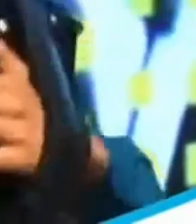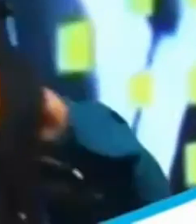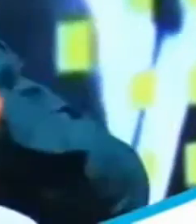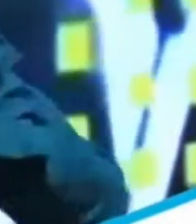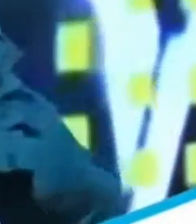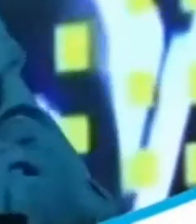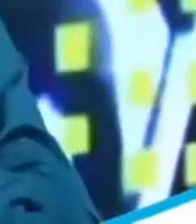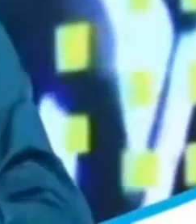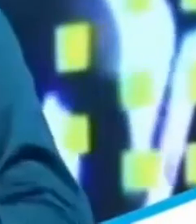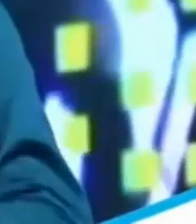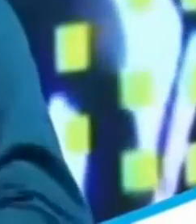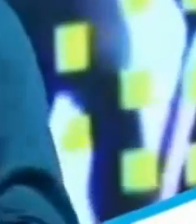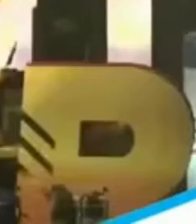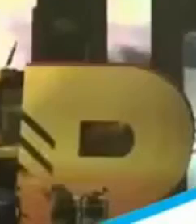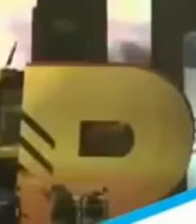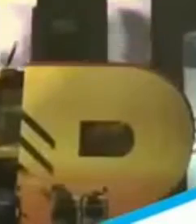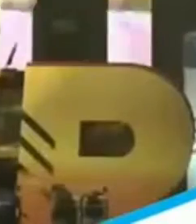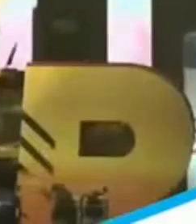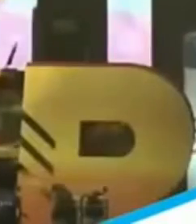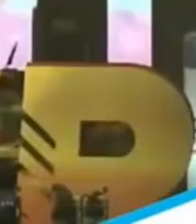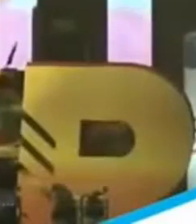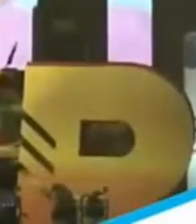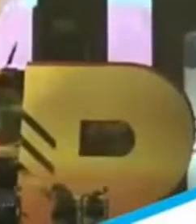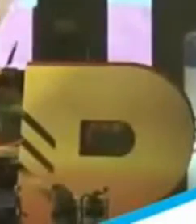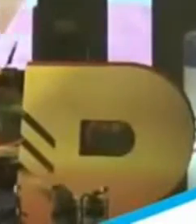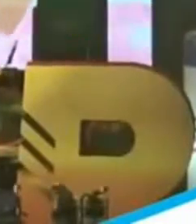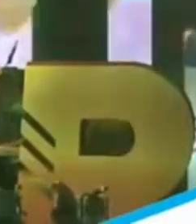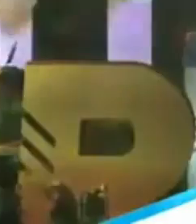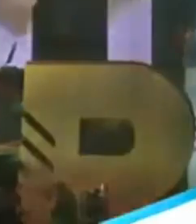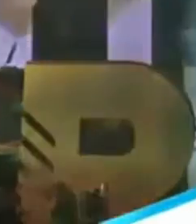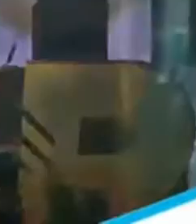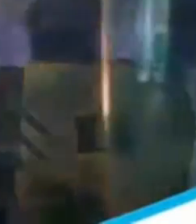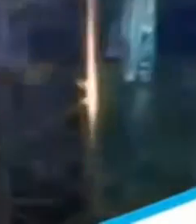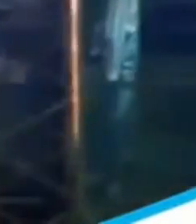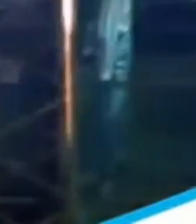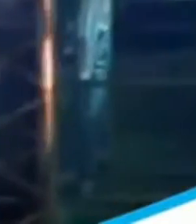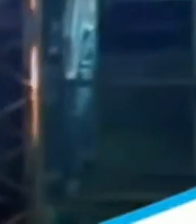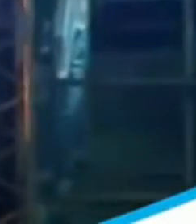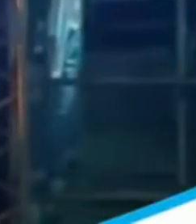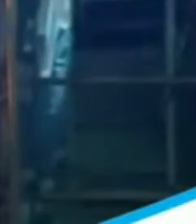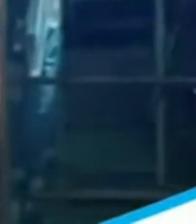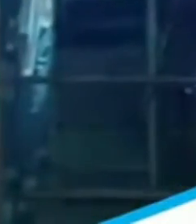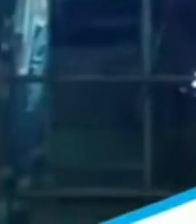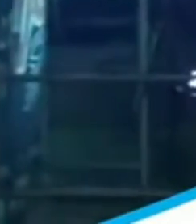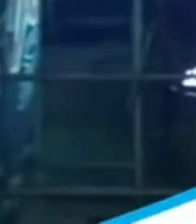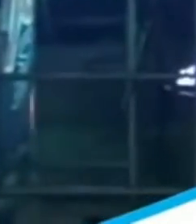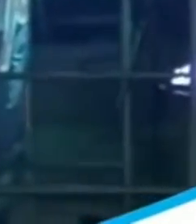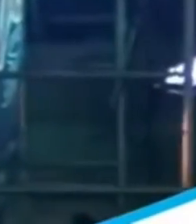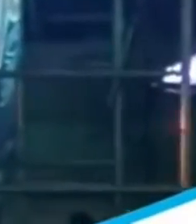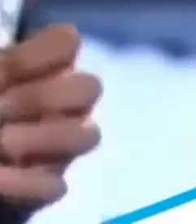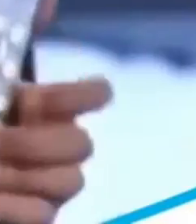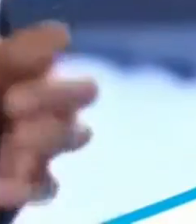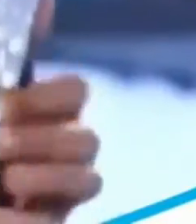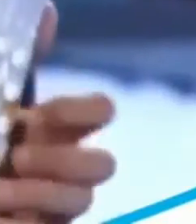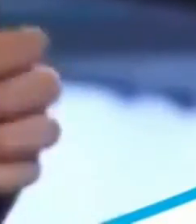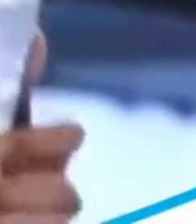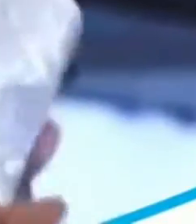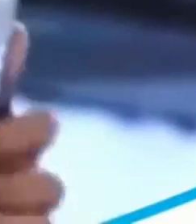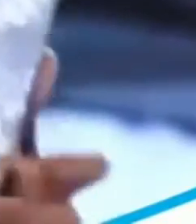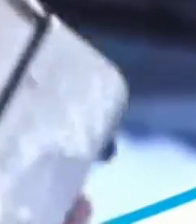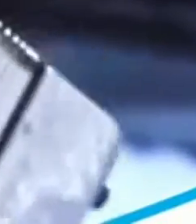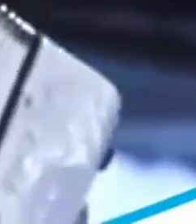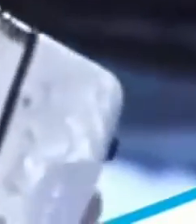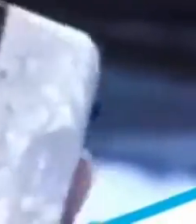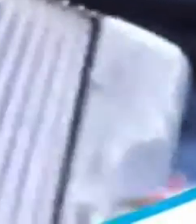Apenas se habían terminado de escuchar los últimos acordes del Festival de la Leyenda Vallenata de este año en Valledupar, y ya la Junta Directiva estaba